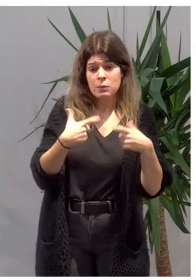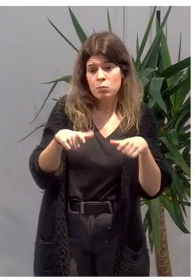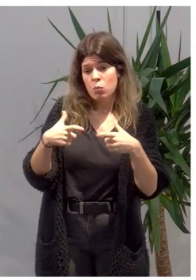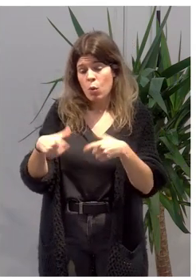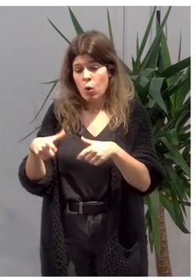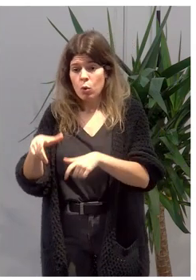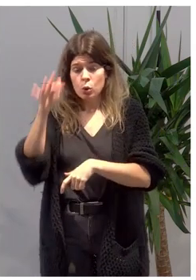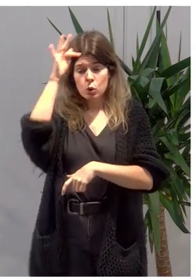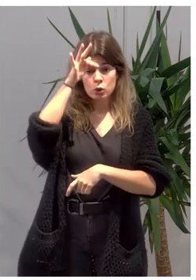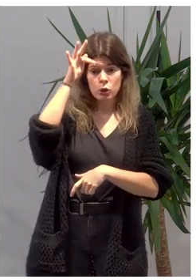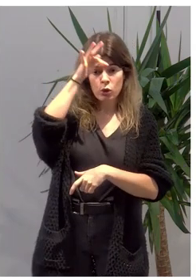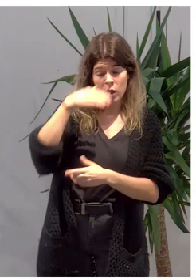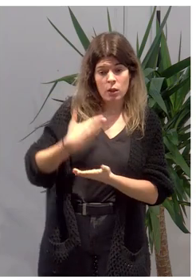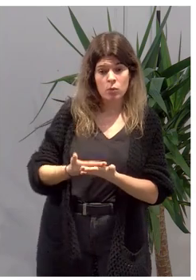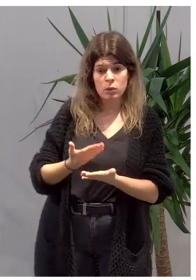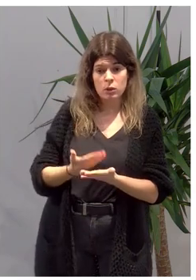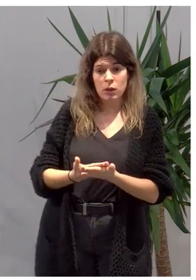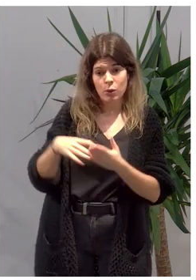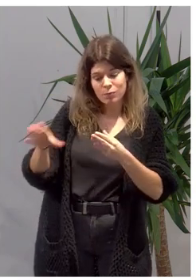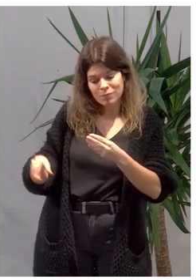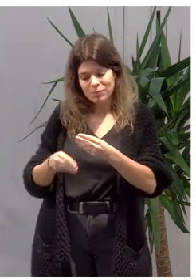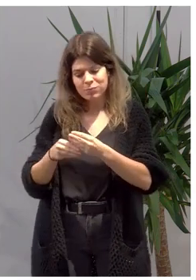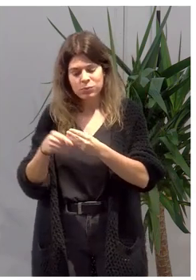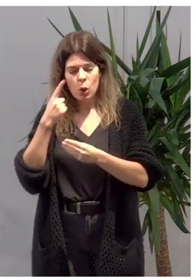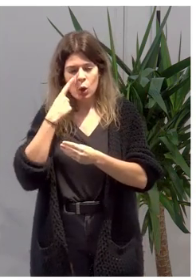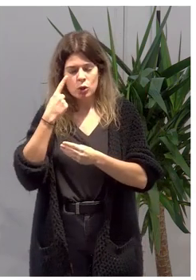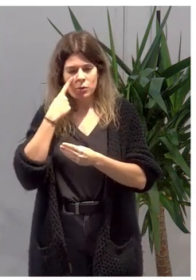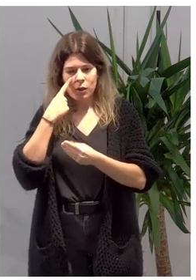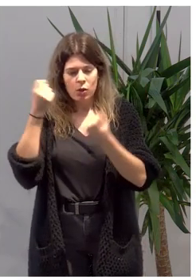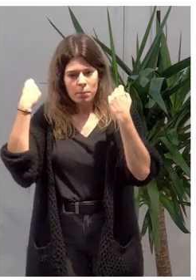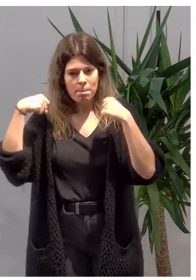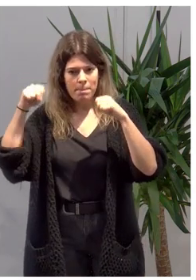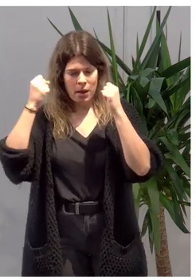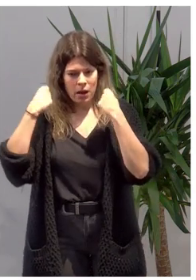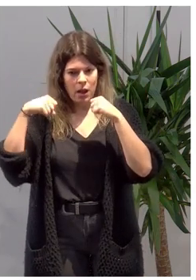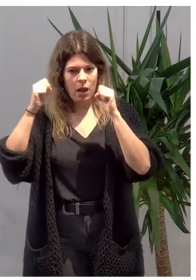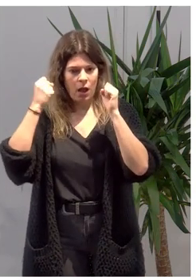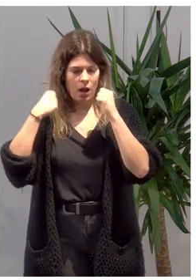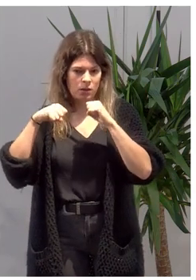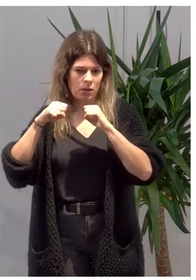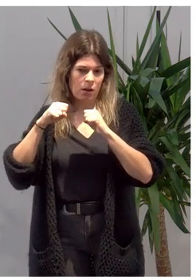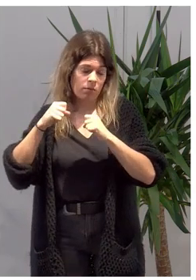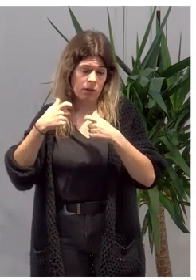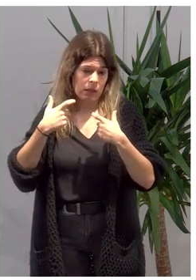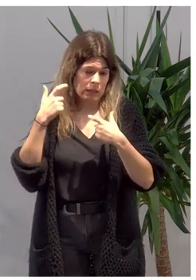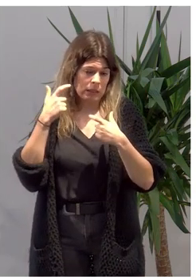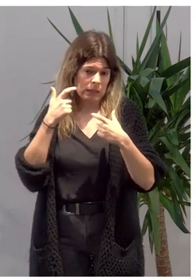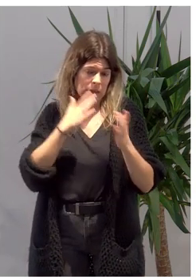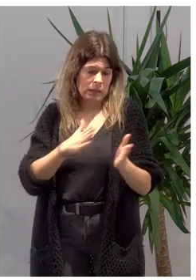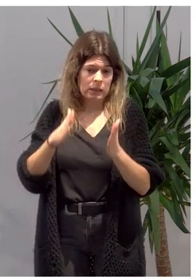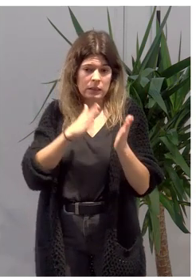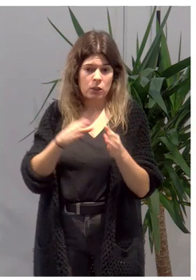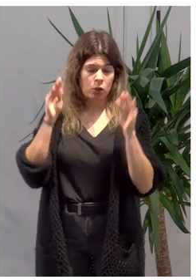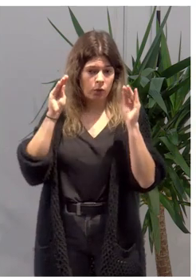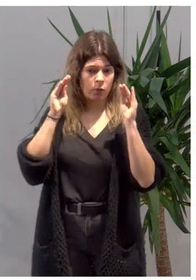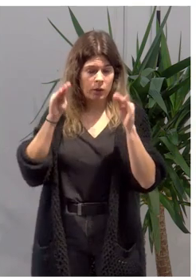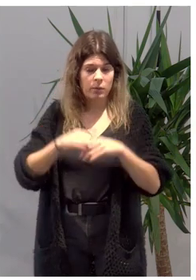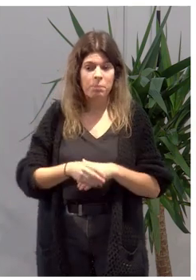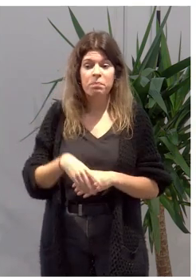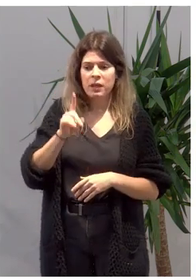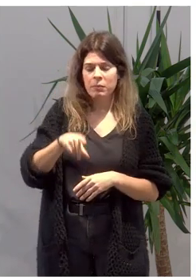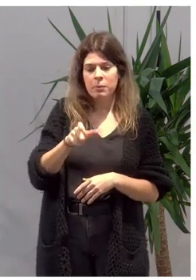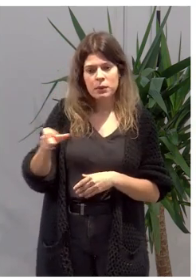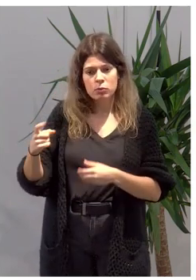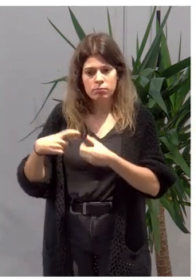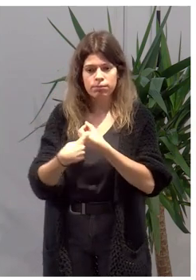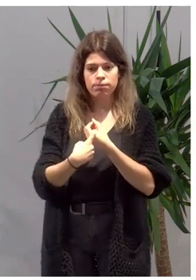teoría y de demostración que se completarán con la observación y la práctica durante las sesiones formativas. Asimismo, las personas